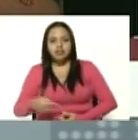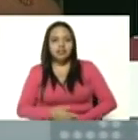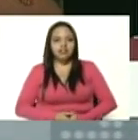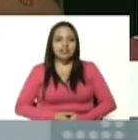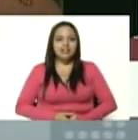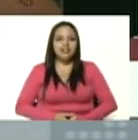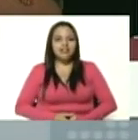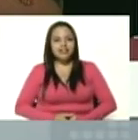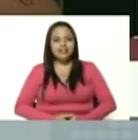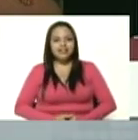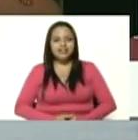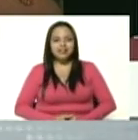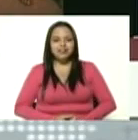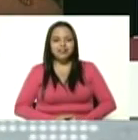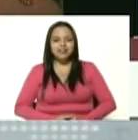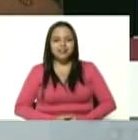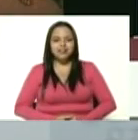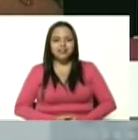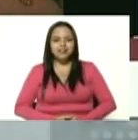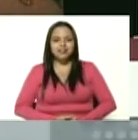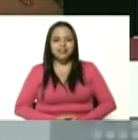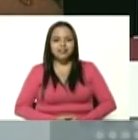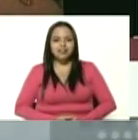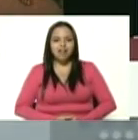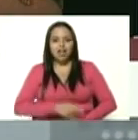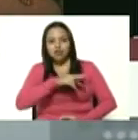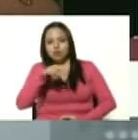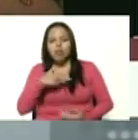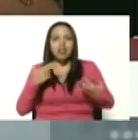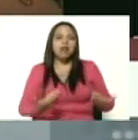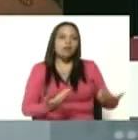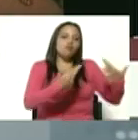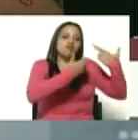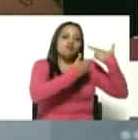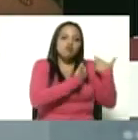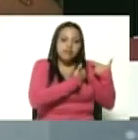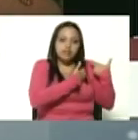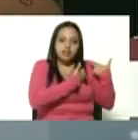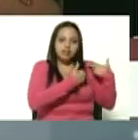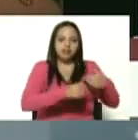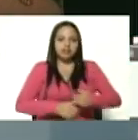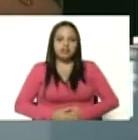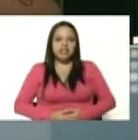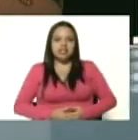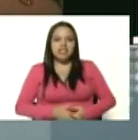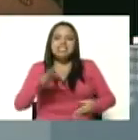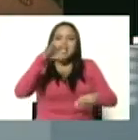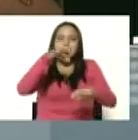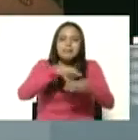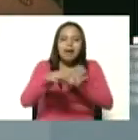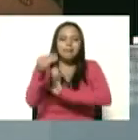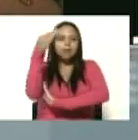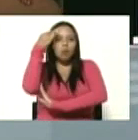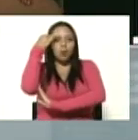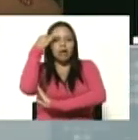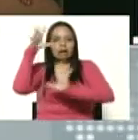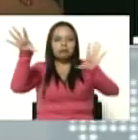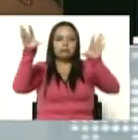Cilia Flores es nuestra responsabilidad sembrar la memoria